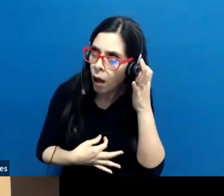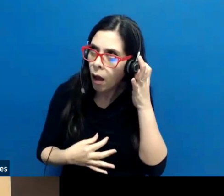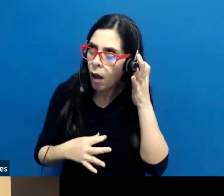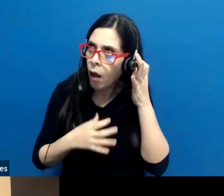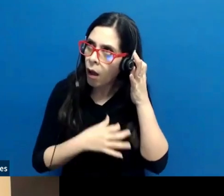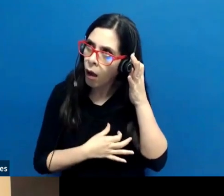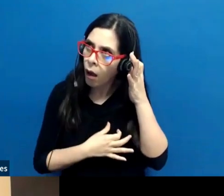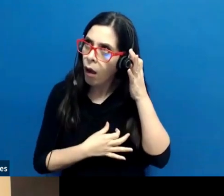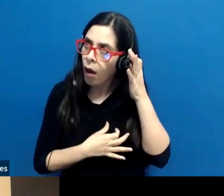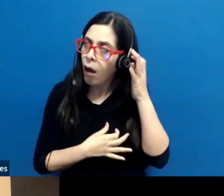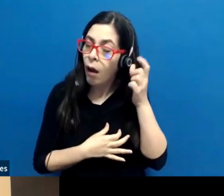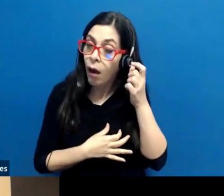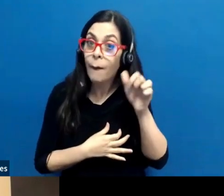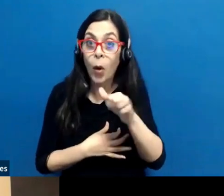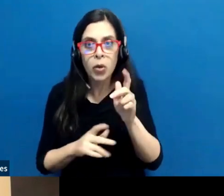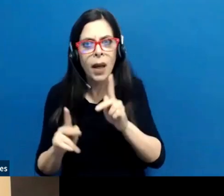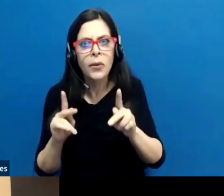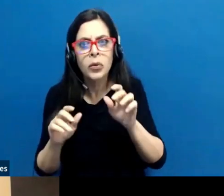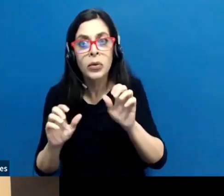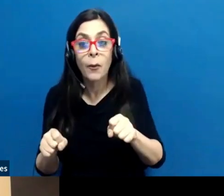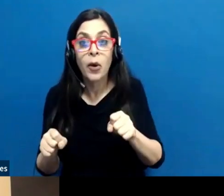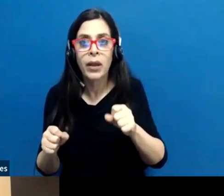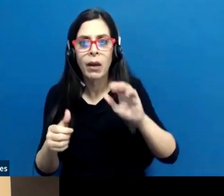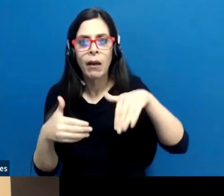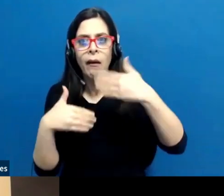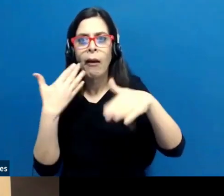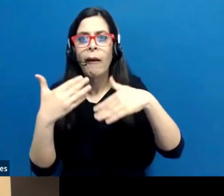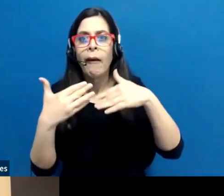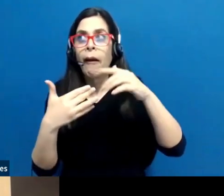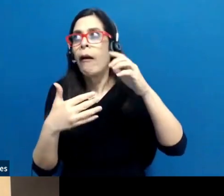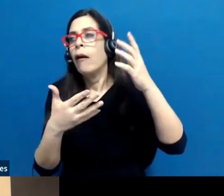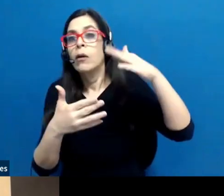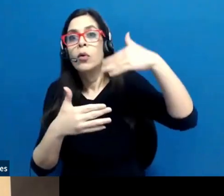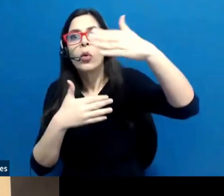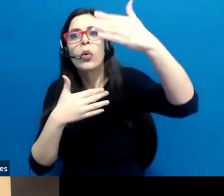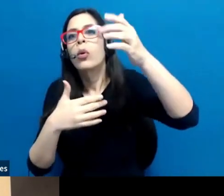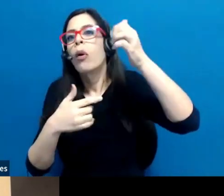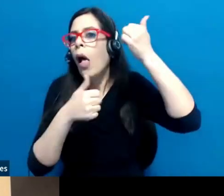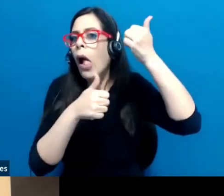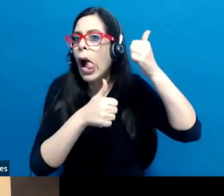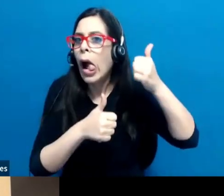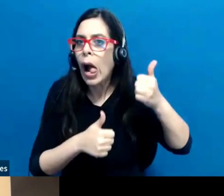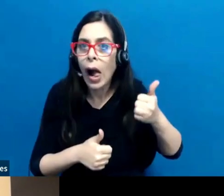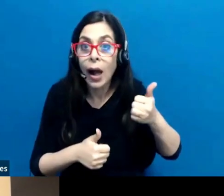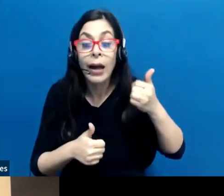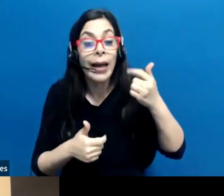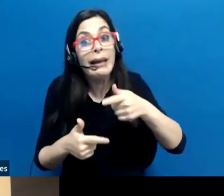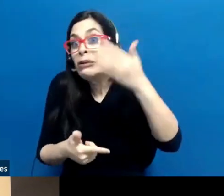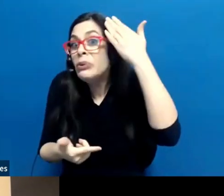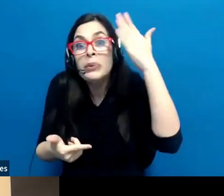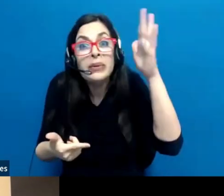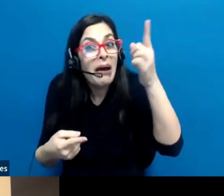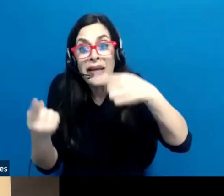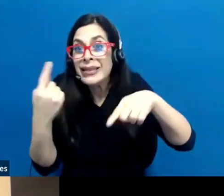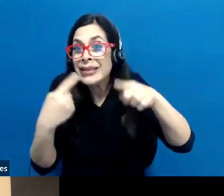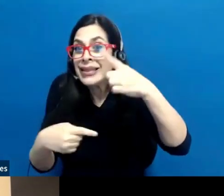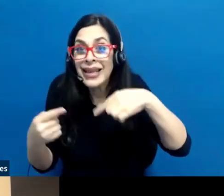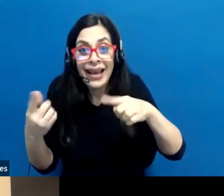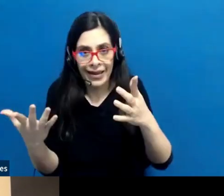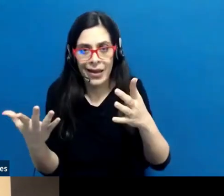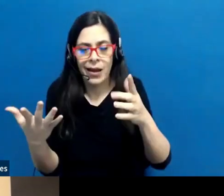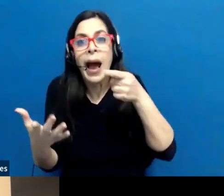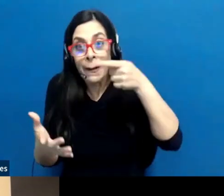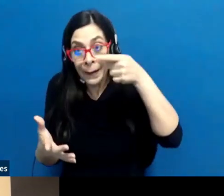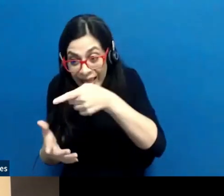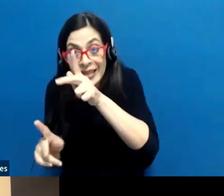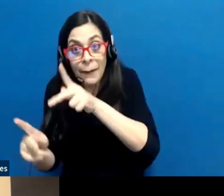pero hay personas sordas que pudiesen perder la audición más tarde en la vida y desconocen el lenguaje de señas. Para estas personas hay otros equipos,